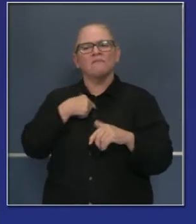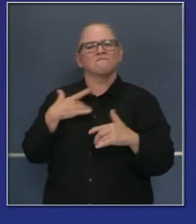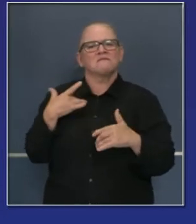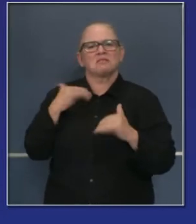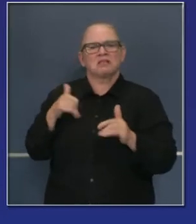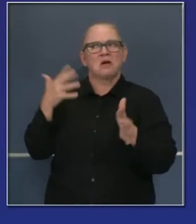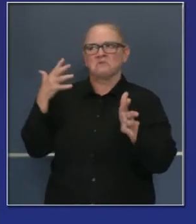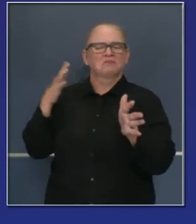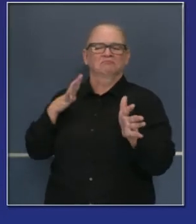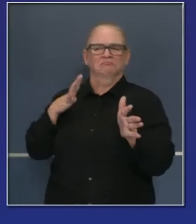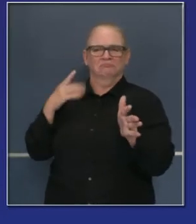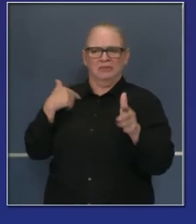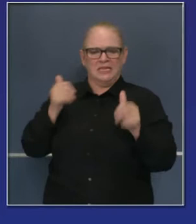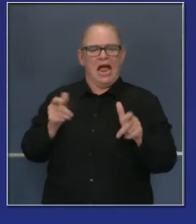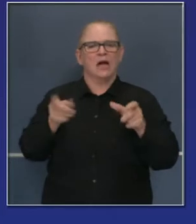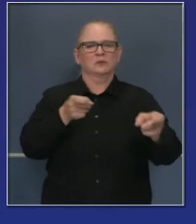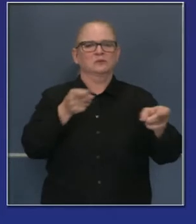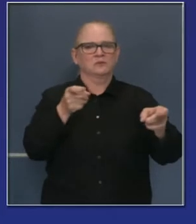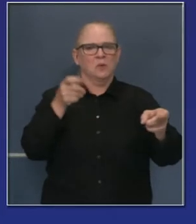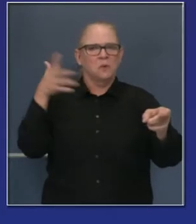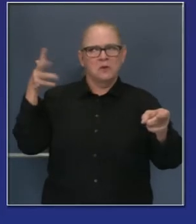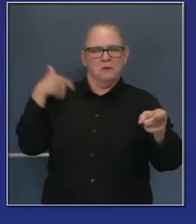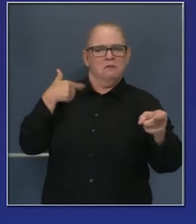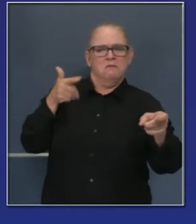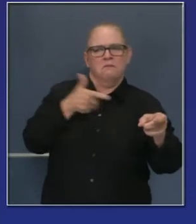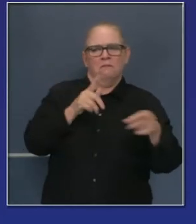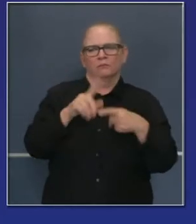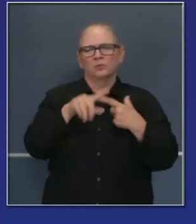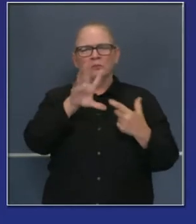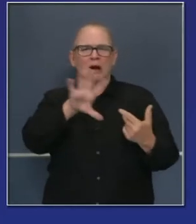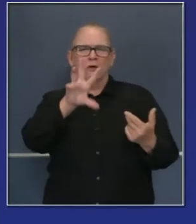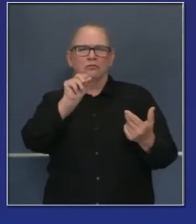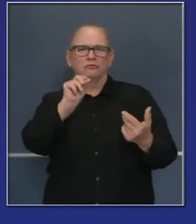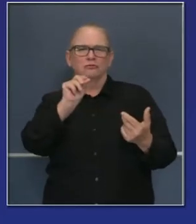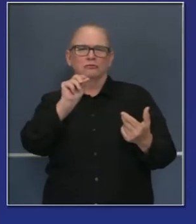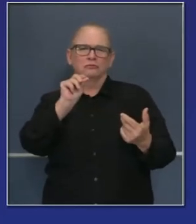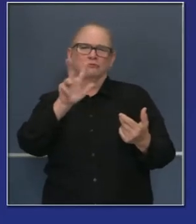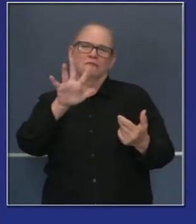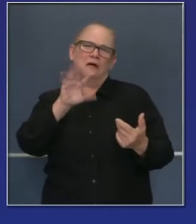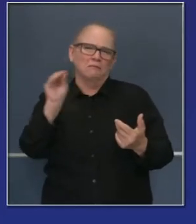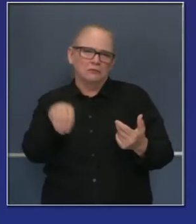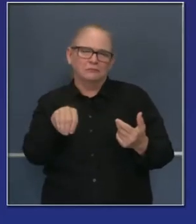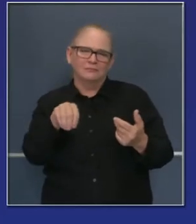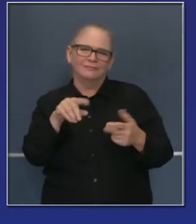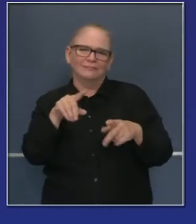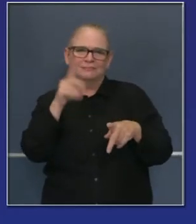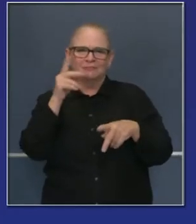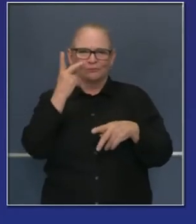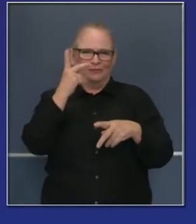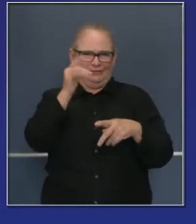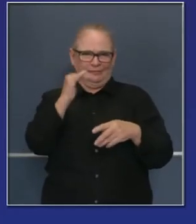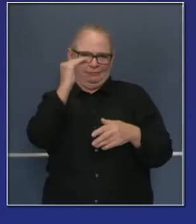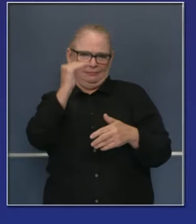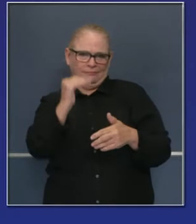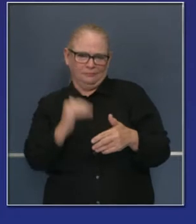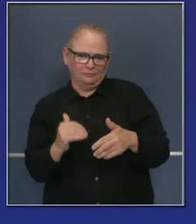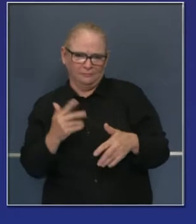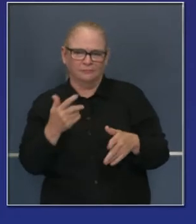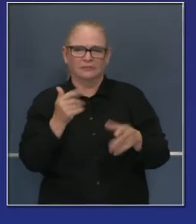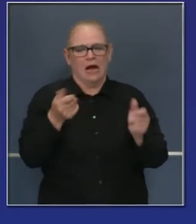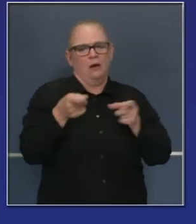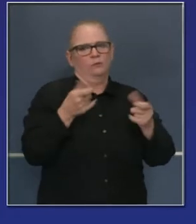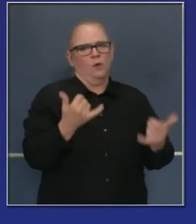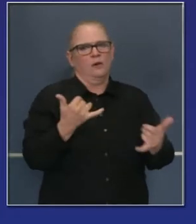cierta confianza en la capacidad de nuestra línea de lucha.